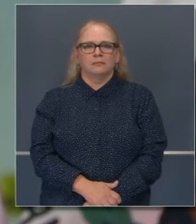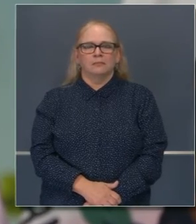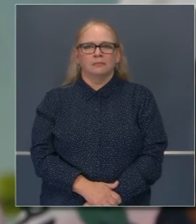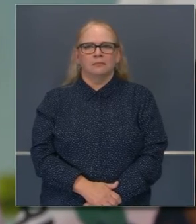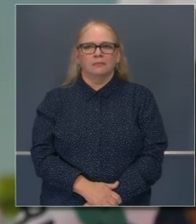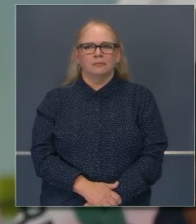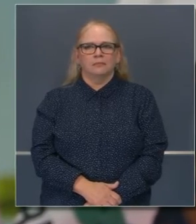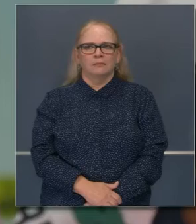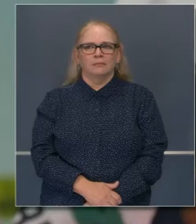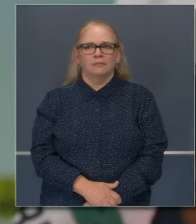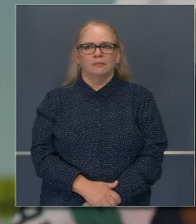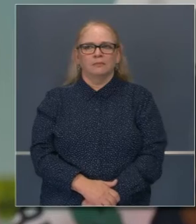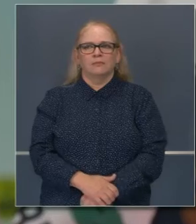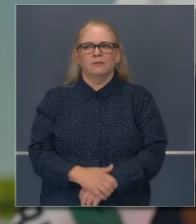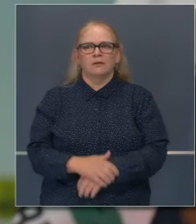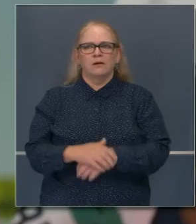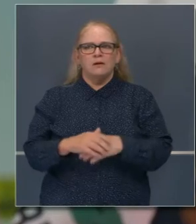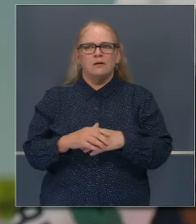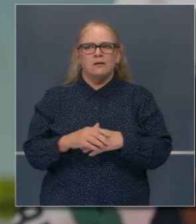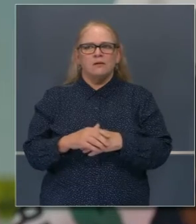En un día como hoy,